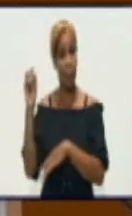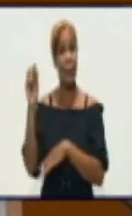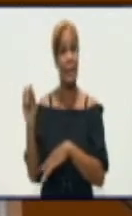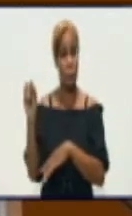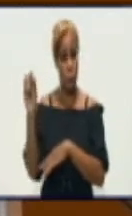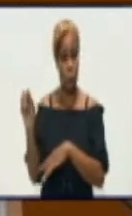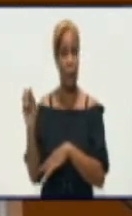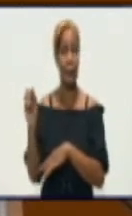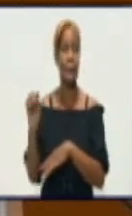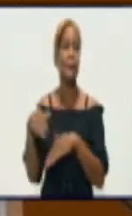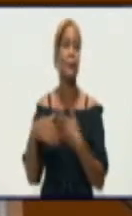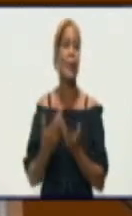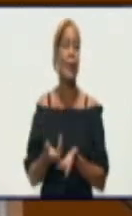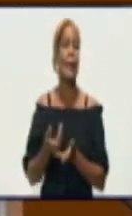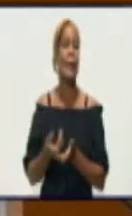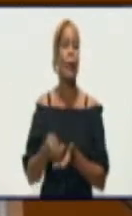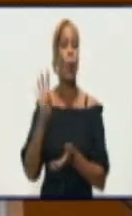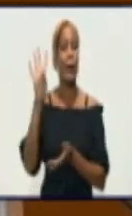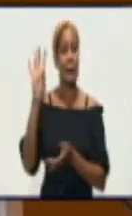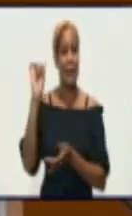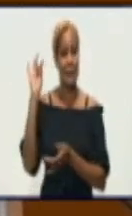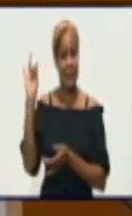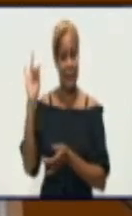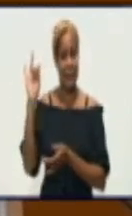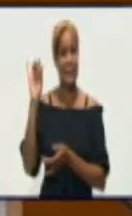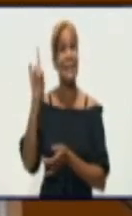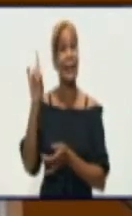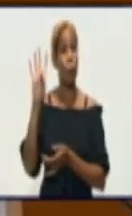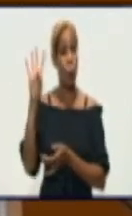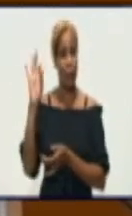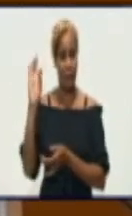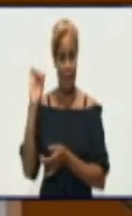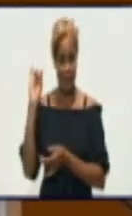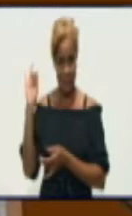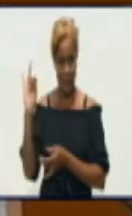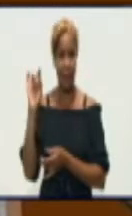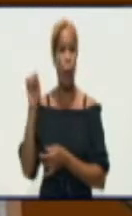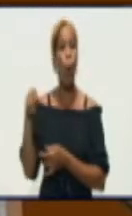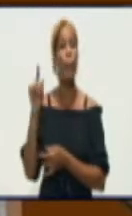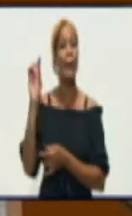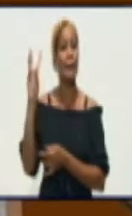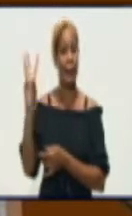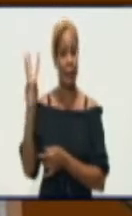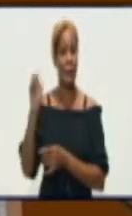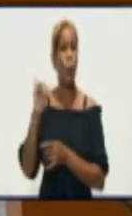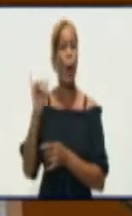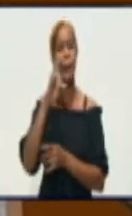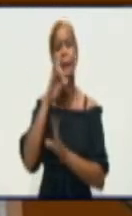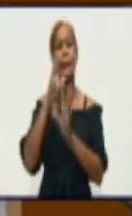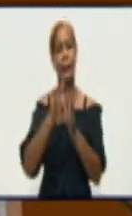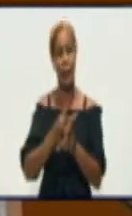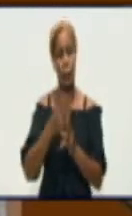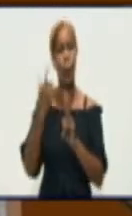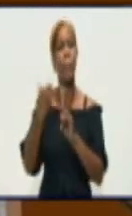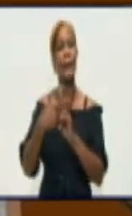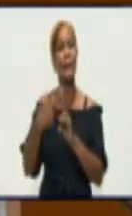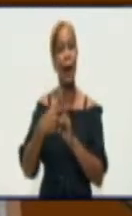647.3, seguido de Niquero para una tasa de 188, Bayamo